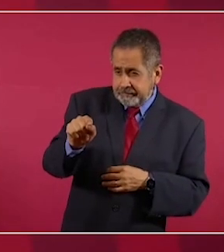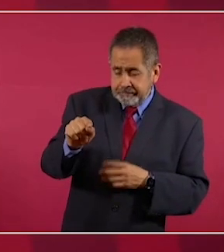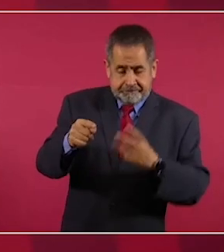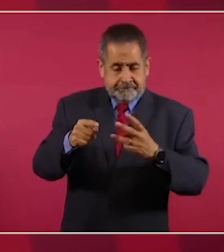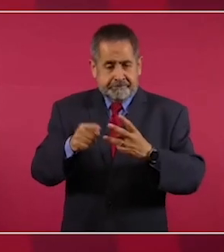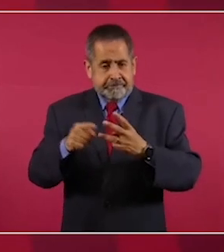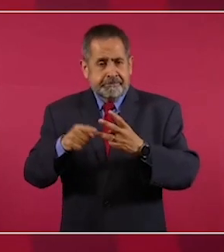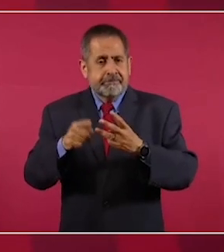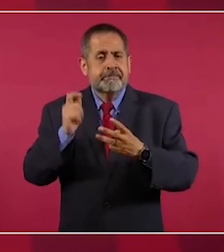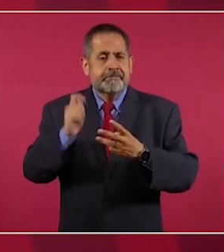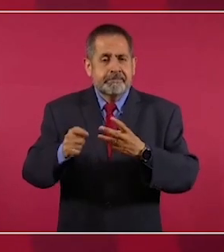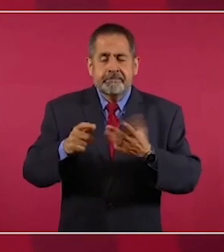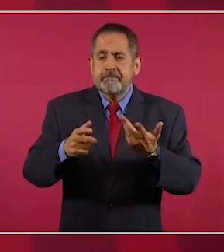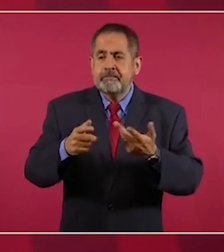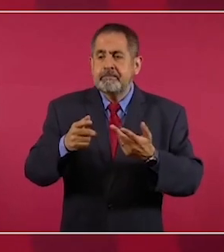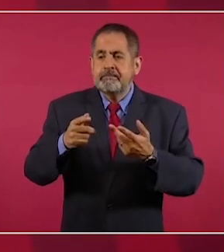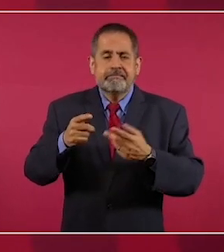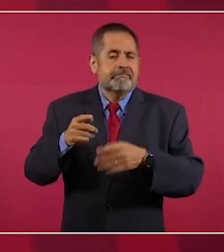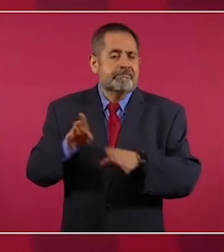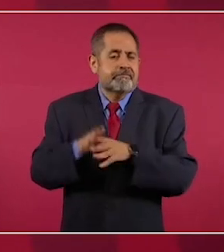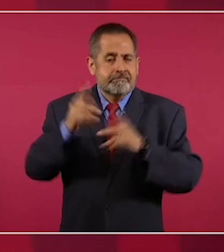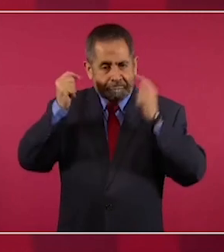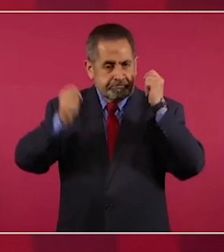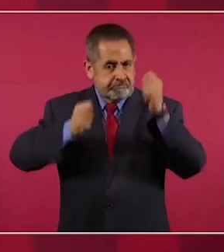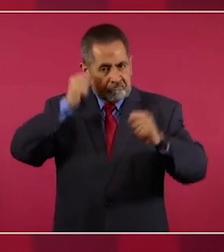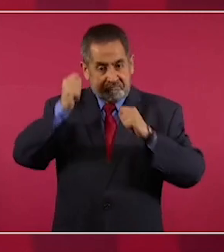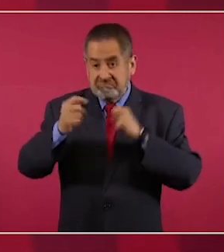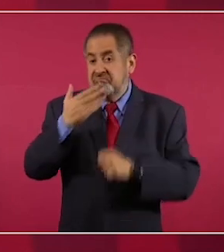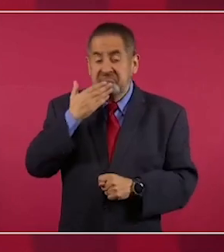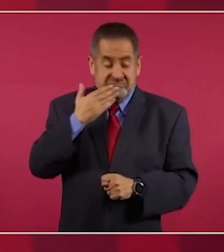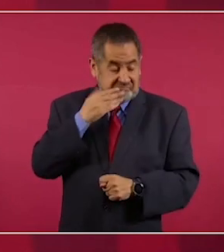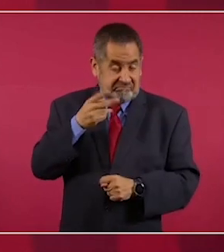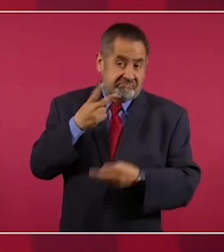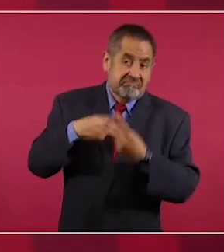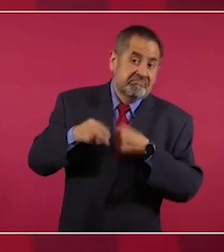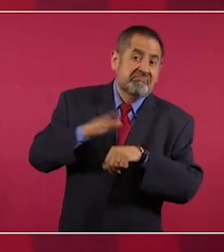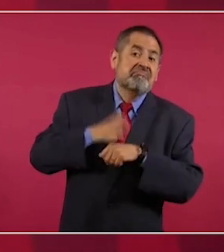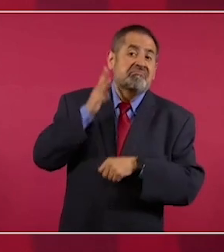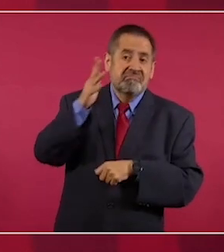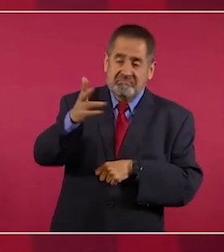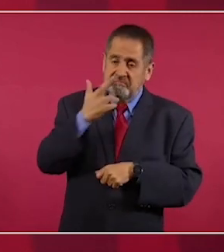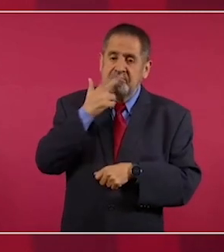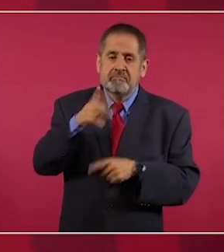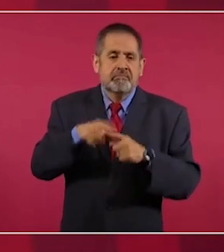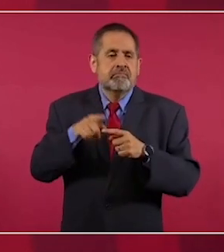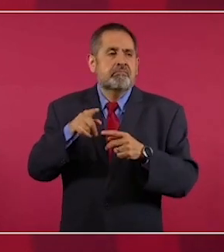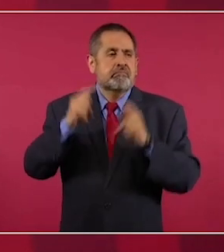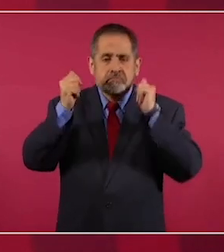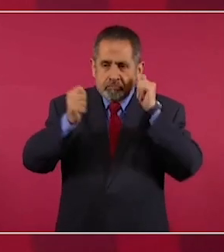terciario, es el sector turismo, todo lo que tiene que ver con restaurantes,